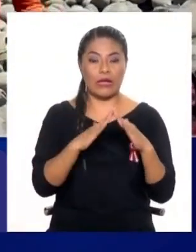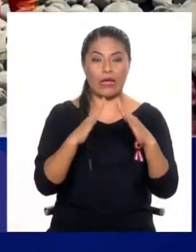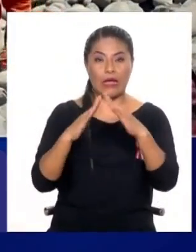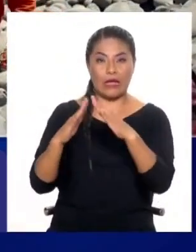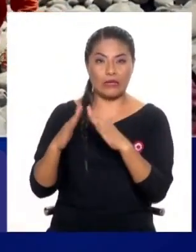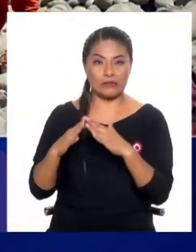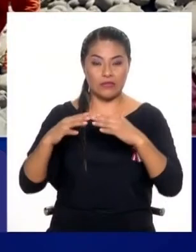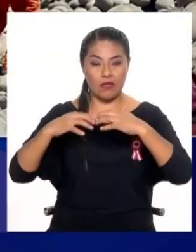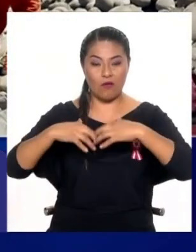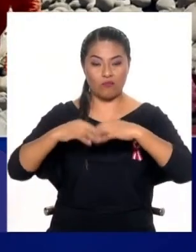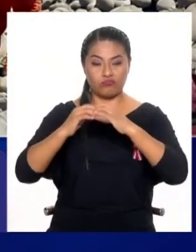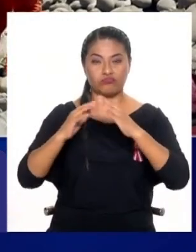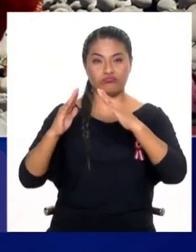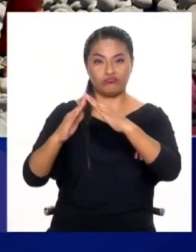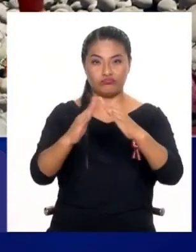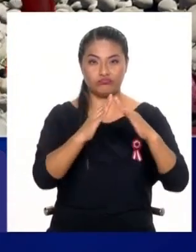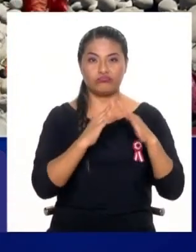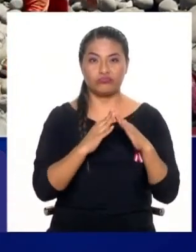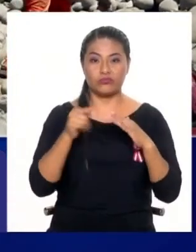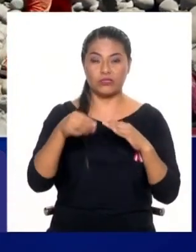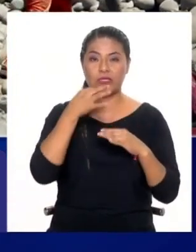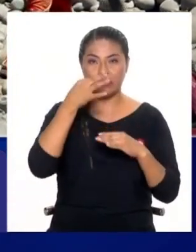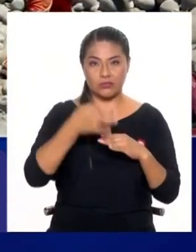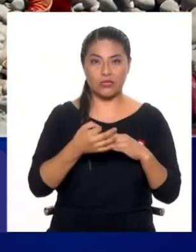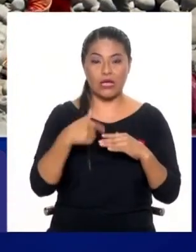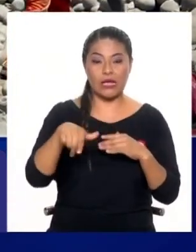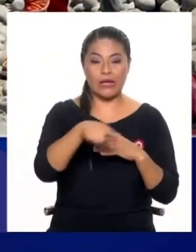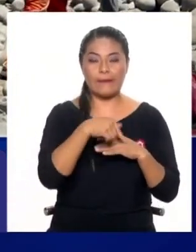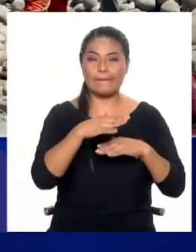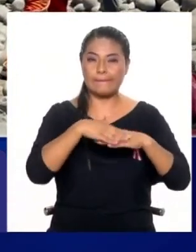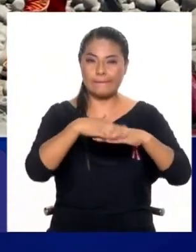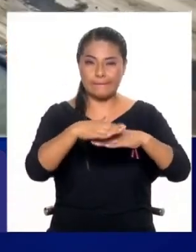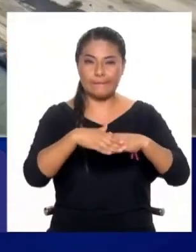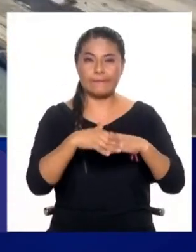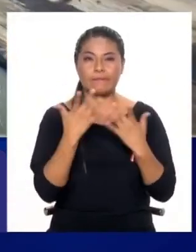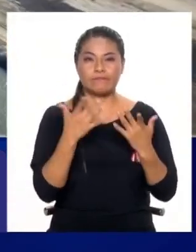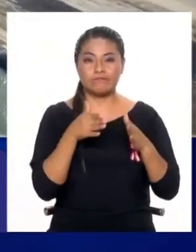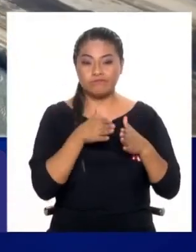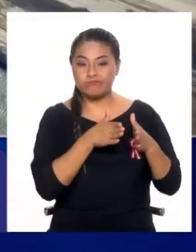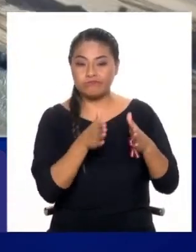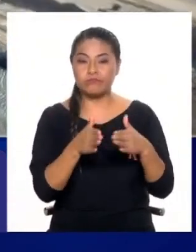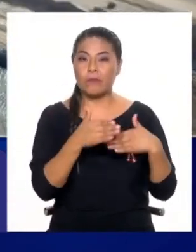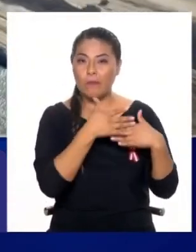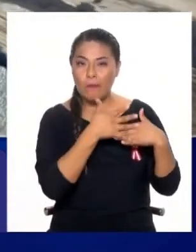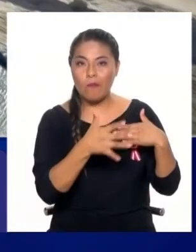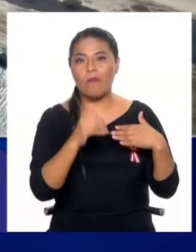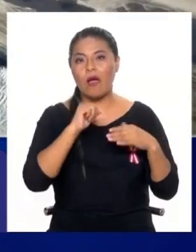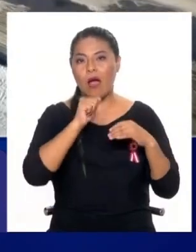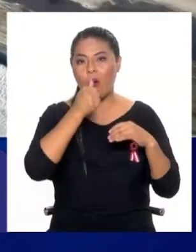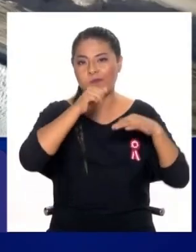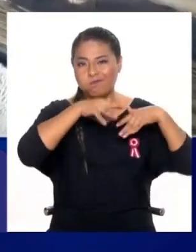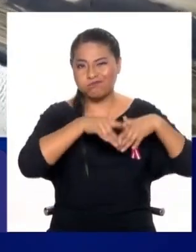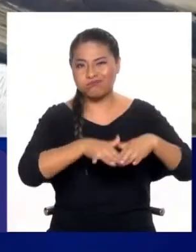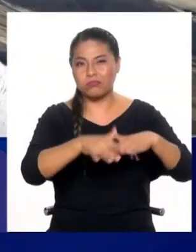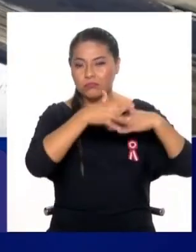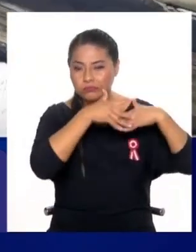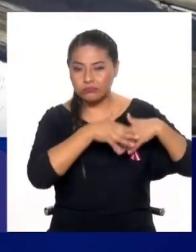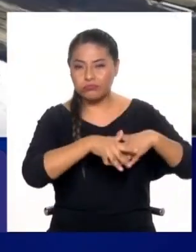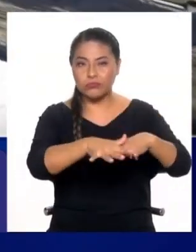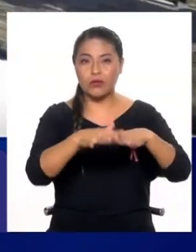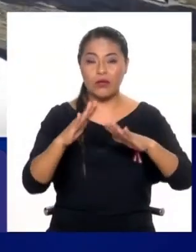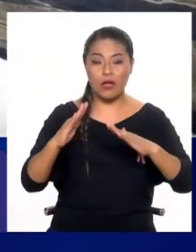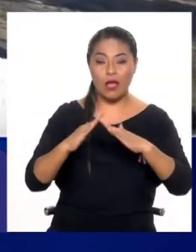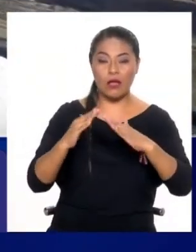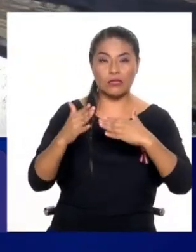o la estructura de la vivienda se va a ver comprometida y que pase el proceso de inundación y esa edificación quede